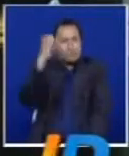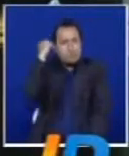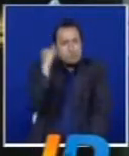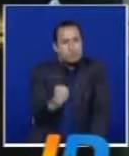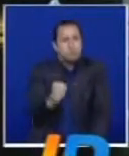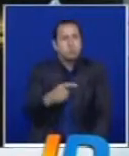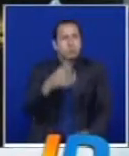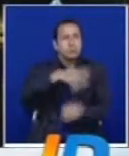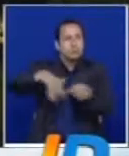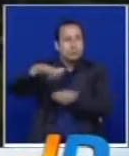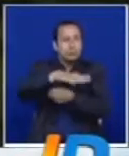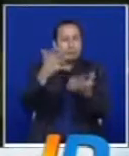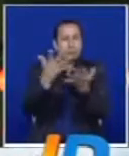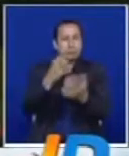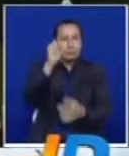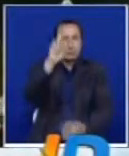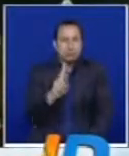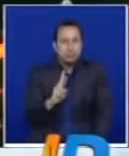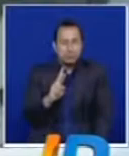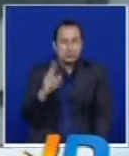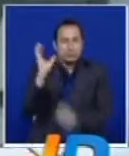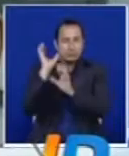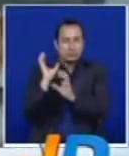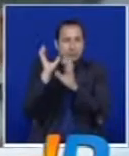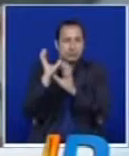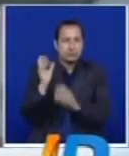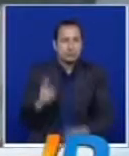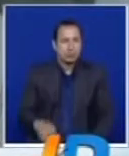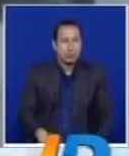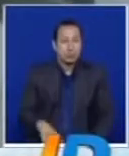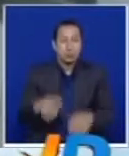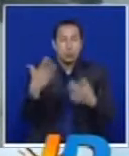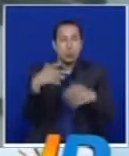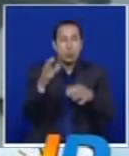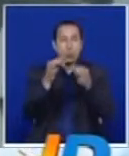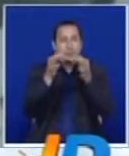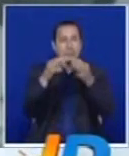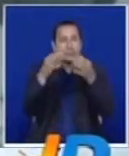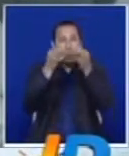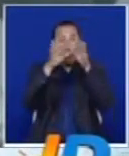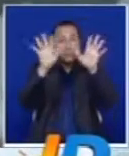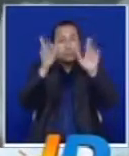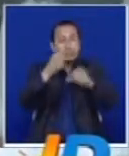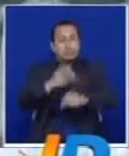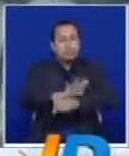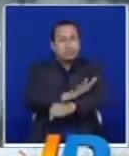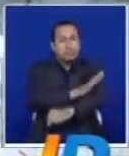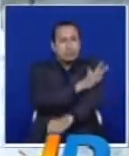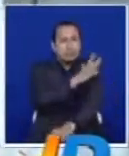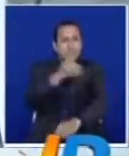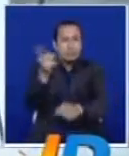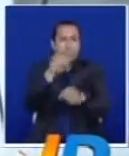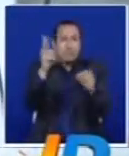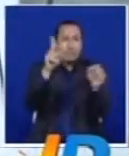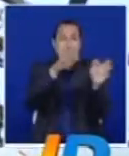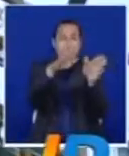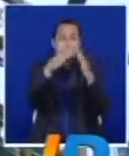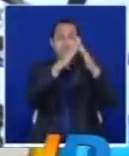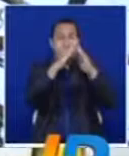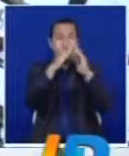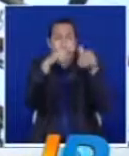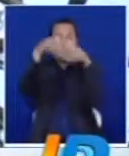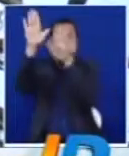especialmente en el sur de la Ciudad Blanca. Fue impresionante. El viento fue tremendo. Todo se levantó, el techo, todo.